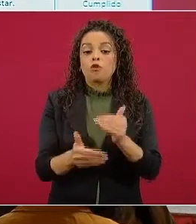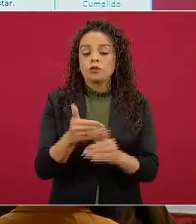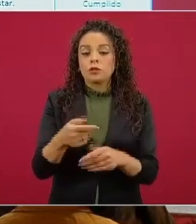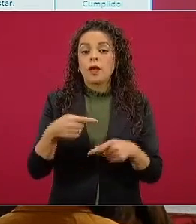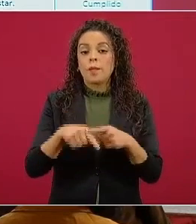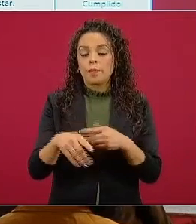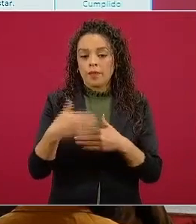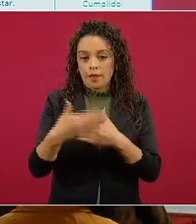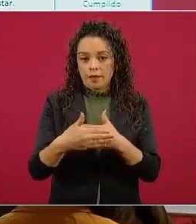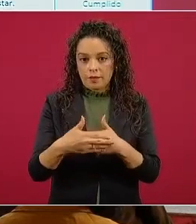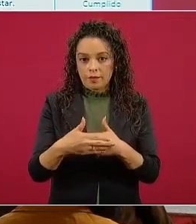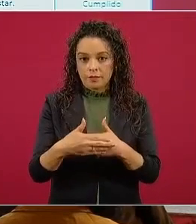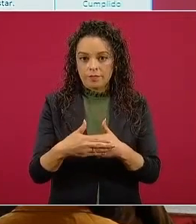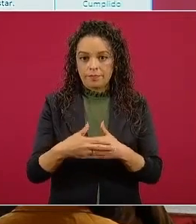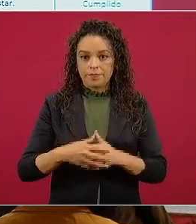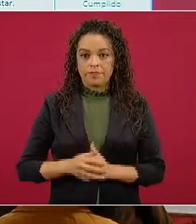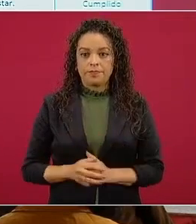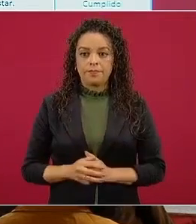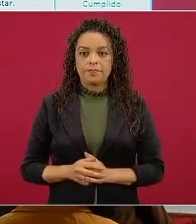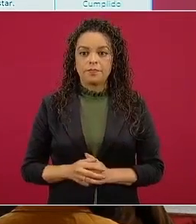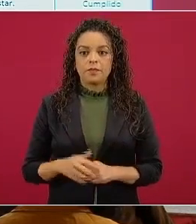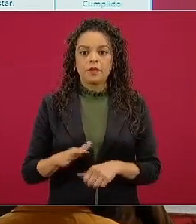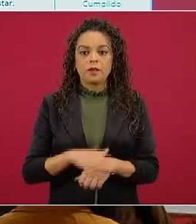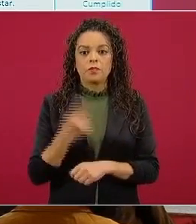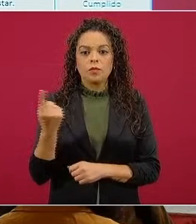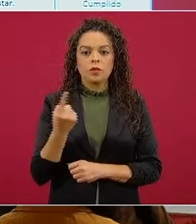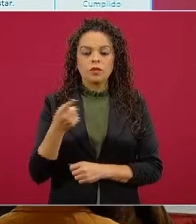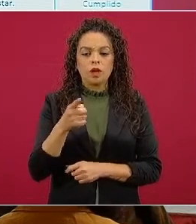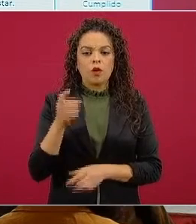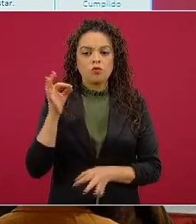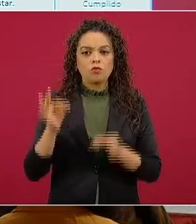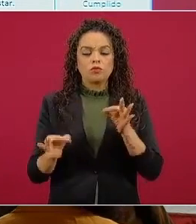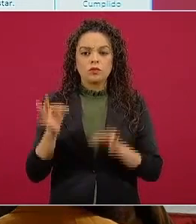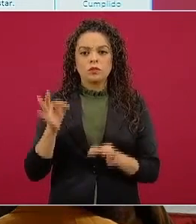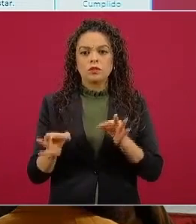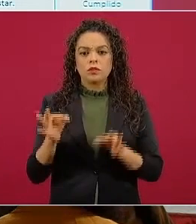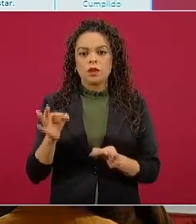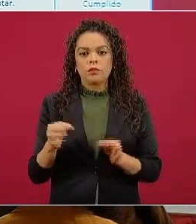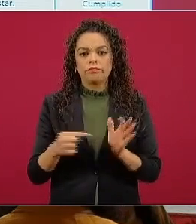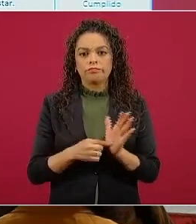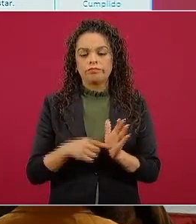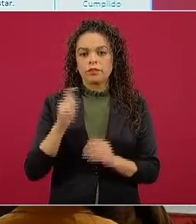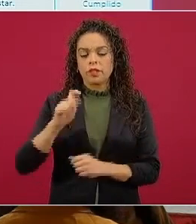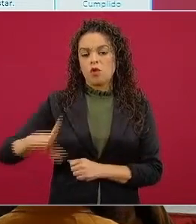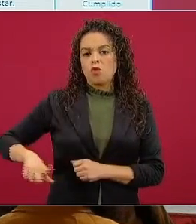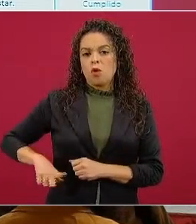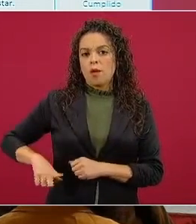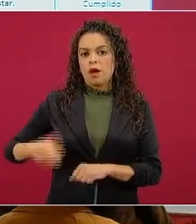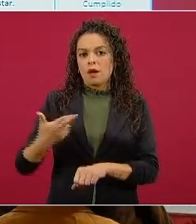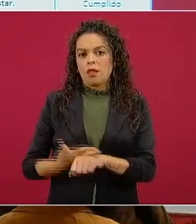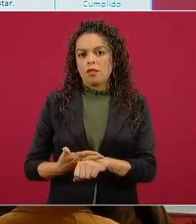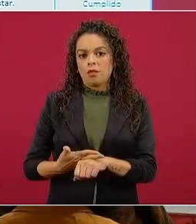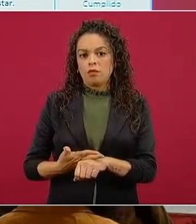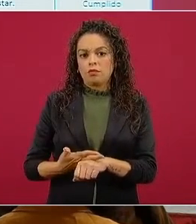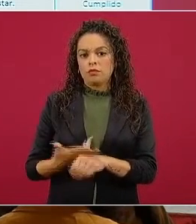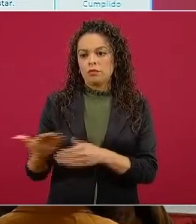hubo un alegato judicial de gobernadores. Se entregaba el dinero